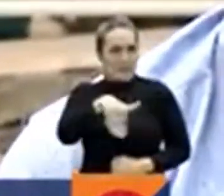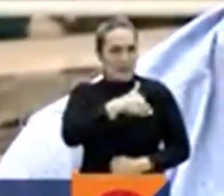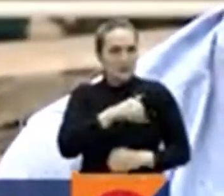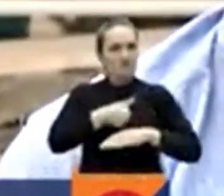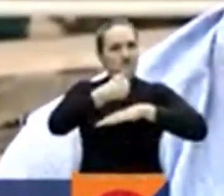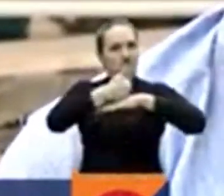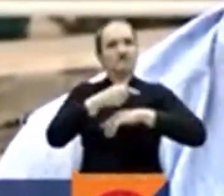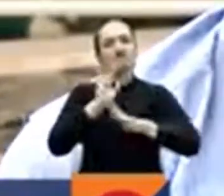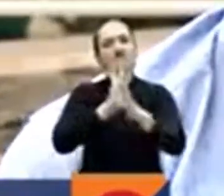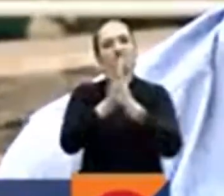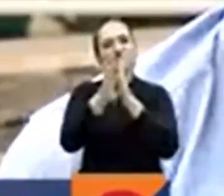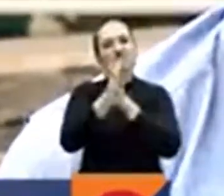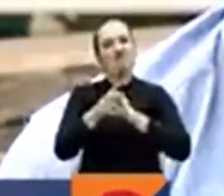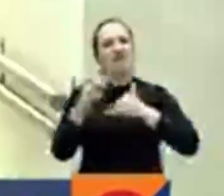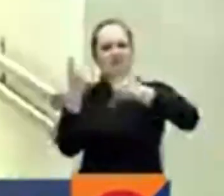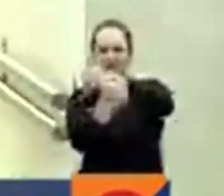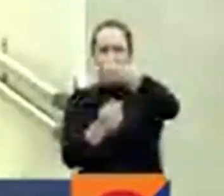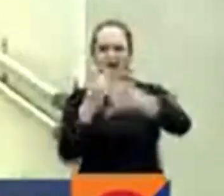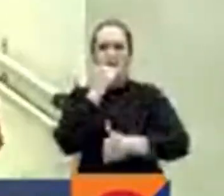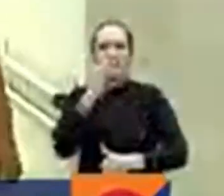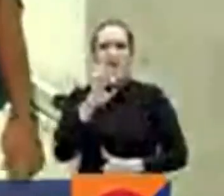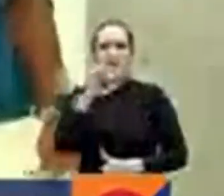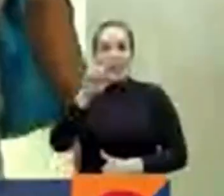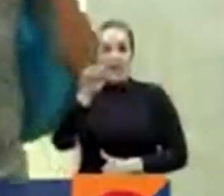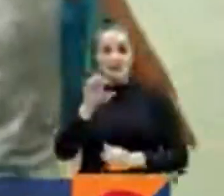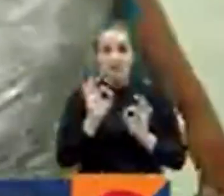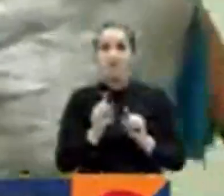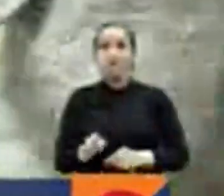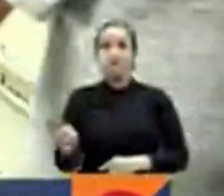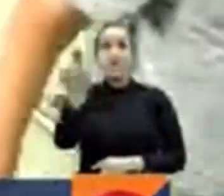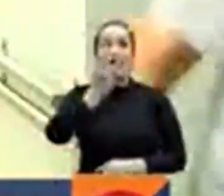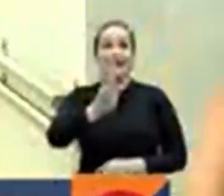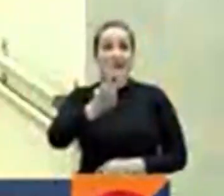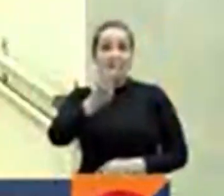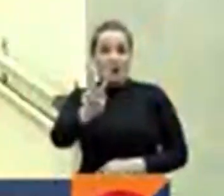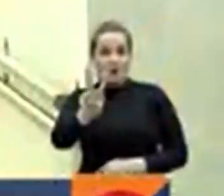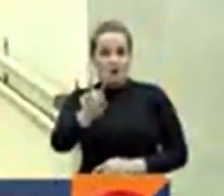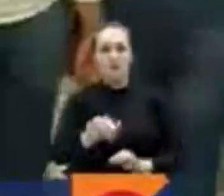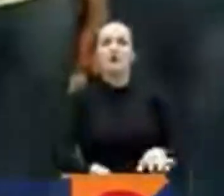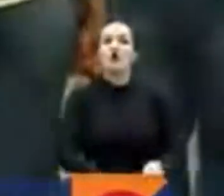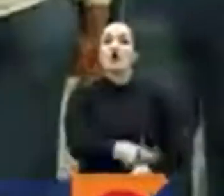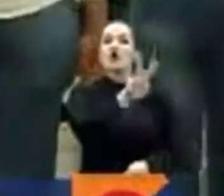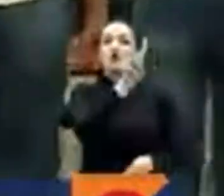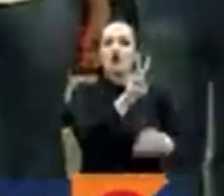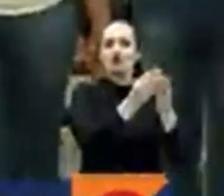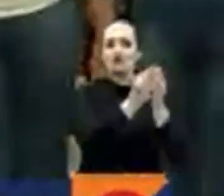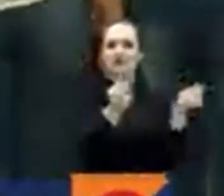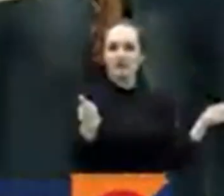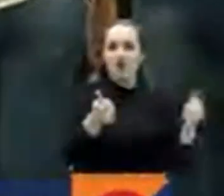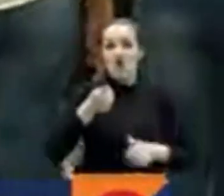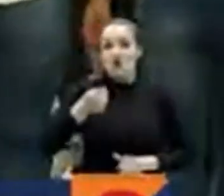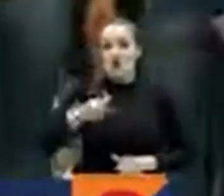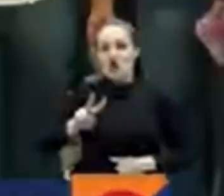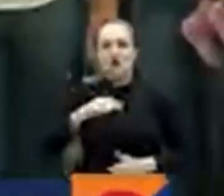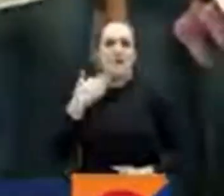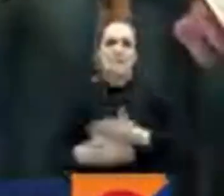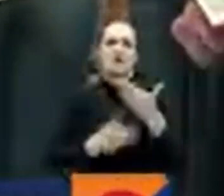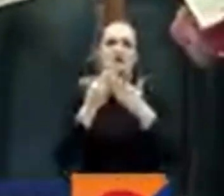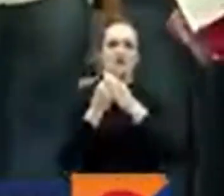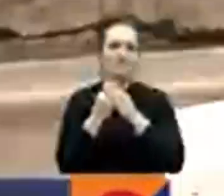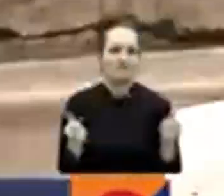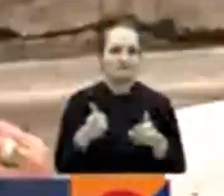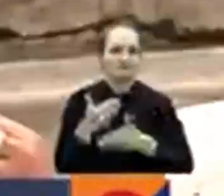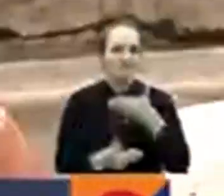sucede con las EPS en el país. 32 funcionan en Colombia, dos fueron liquidadas, 12 más están en proceso de